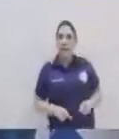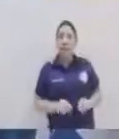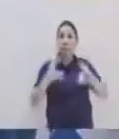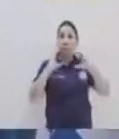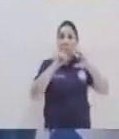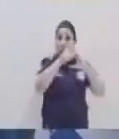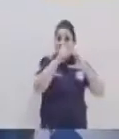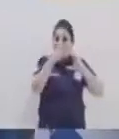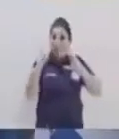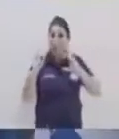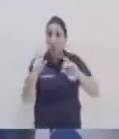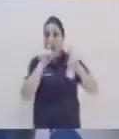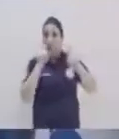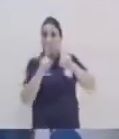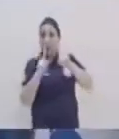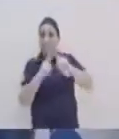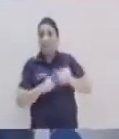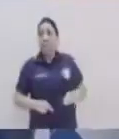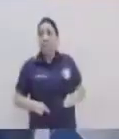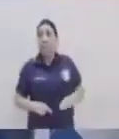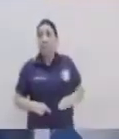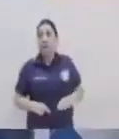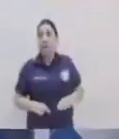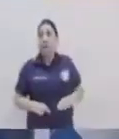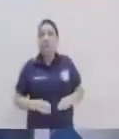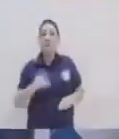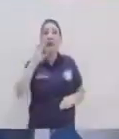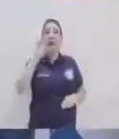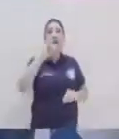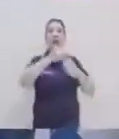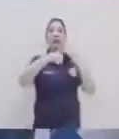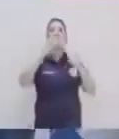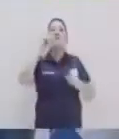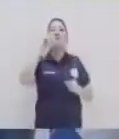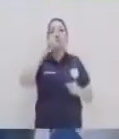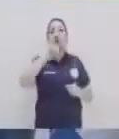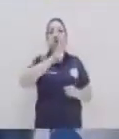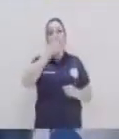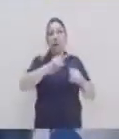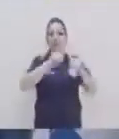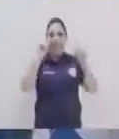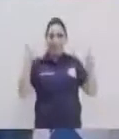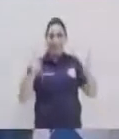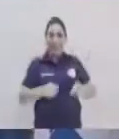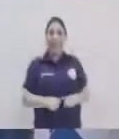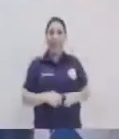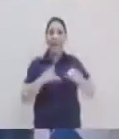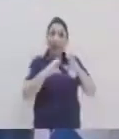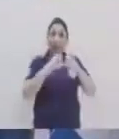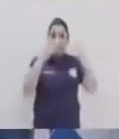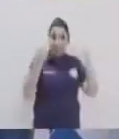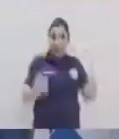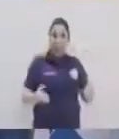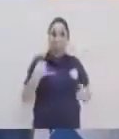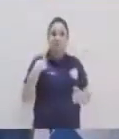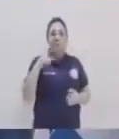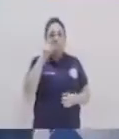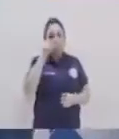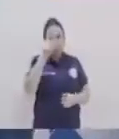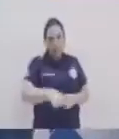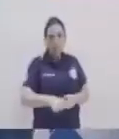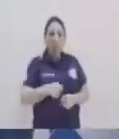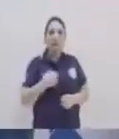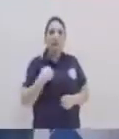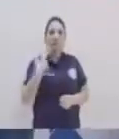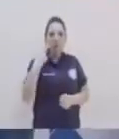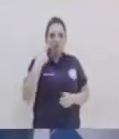tener mucho cuidado porque entonces se dan estos efectos causales erróneos y es entonces donde se puede perder un poco